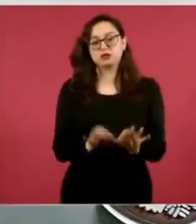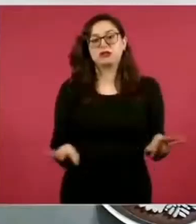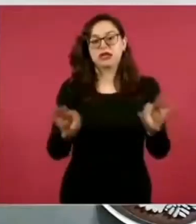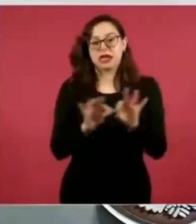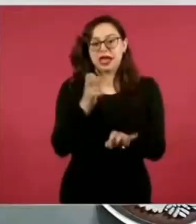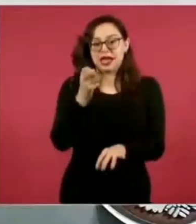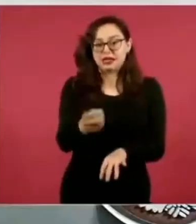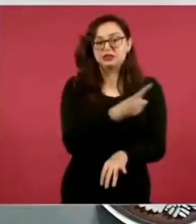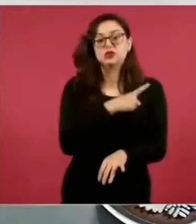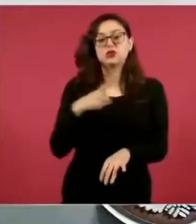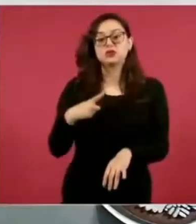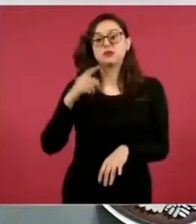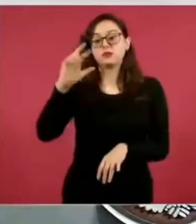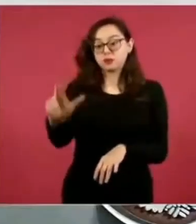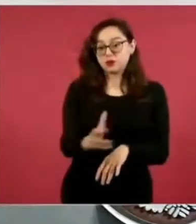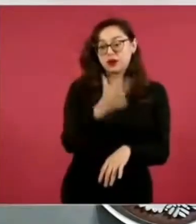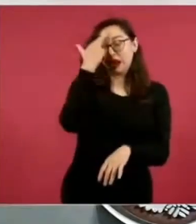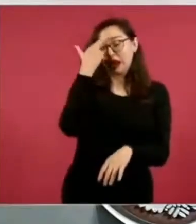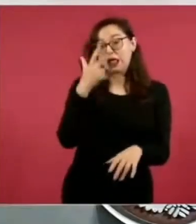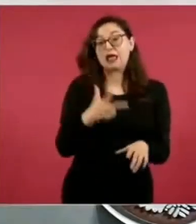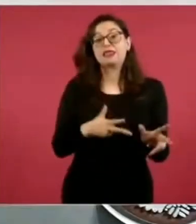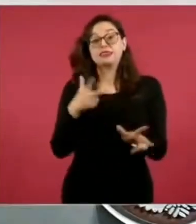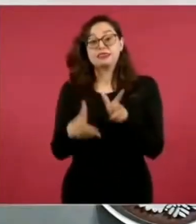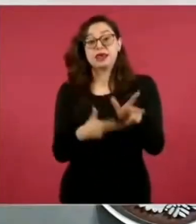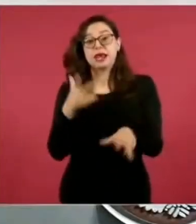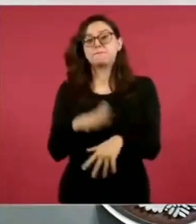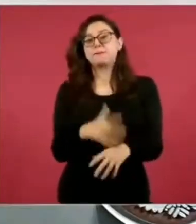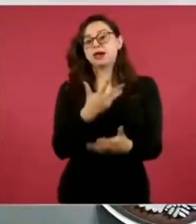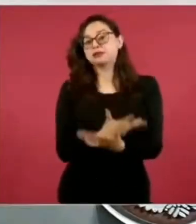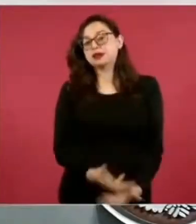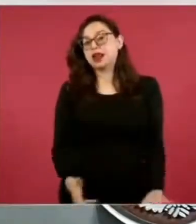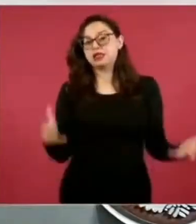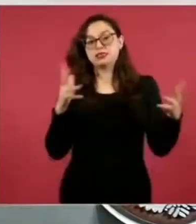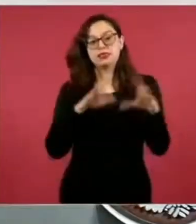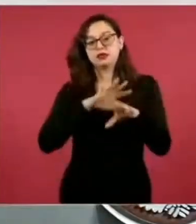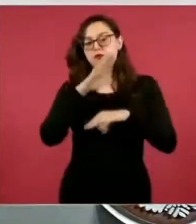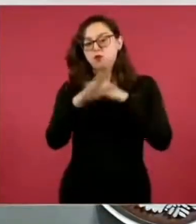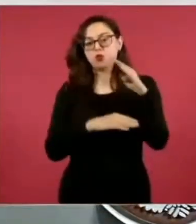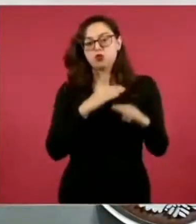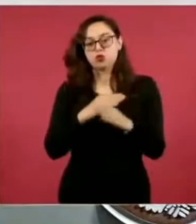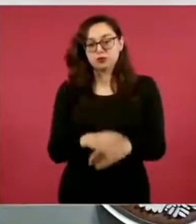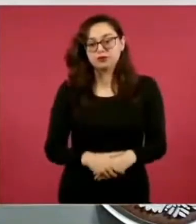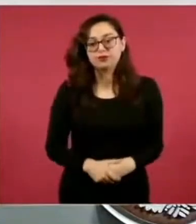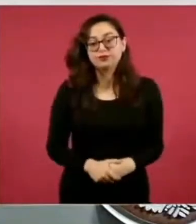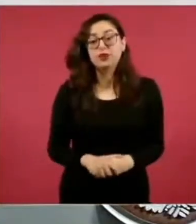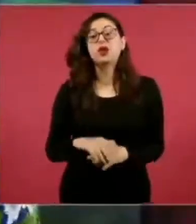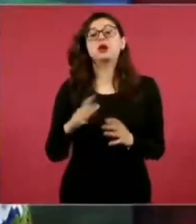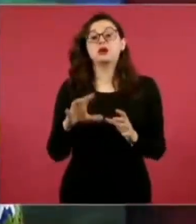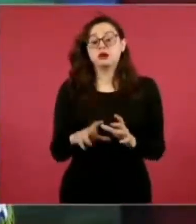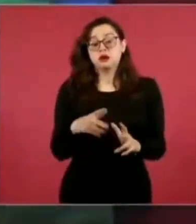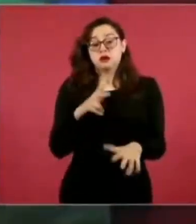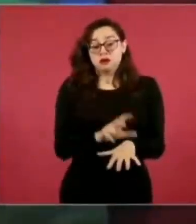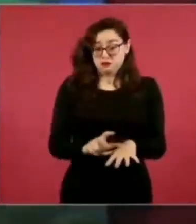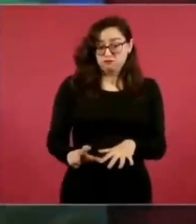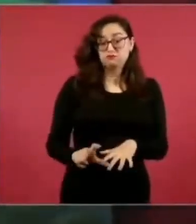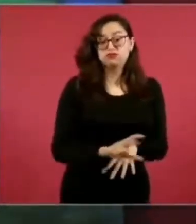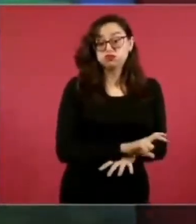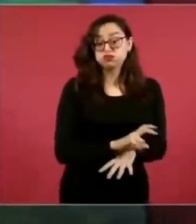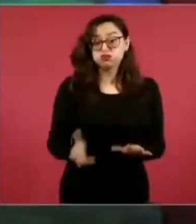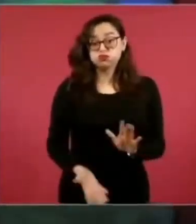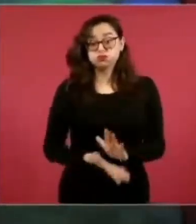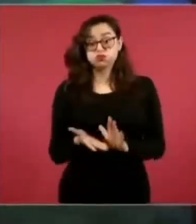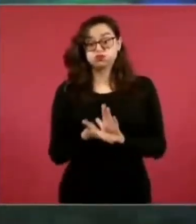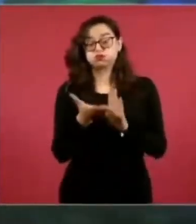el más grande en el mundo que se construye con esta naturaleza, la construcción del Tren Maya ha generado un sinfín de efectos